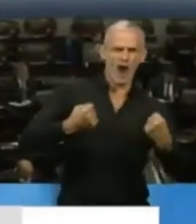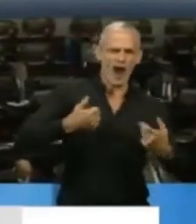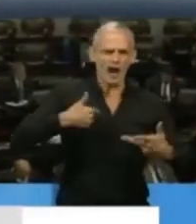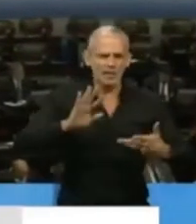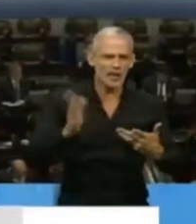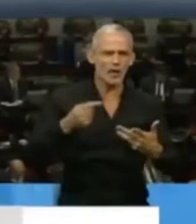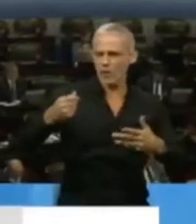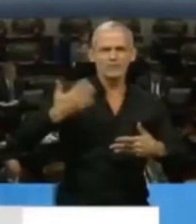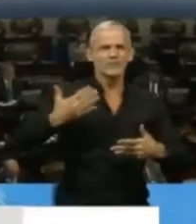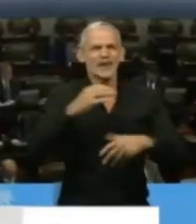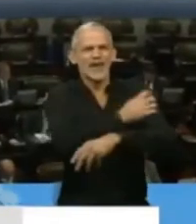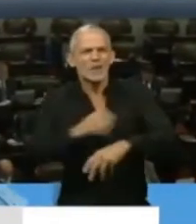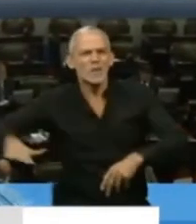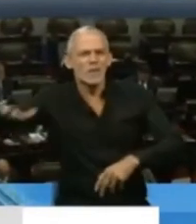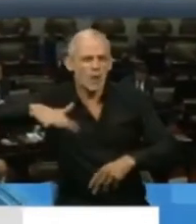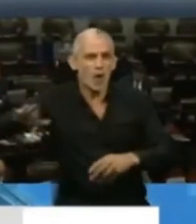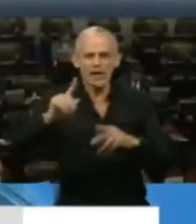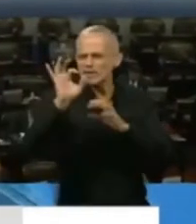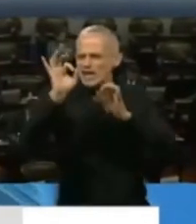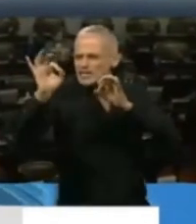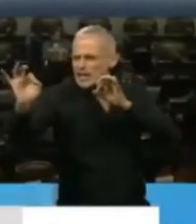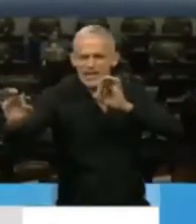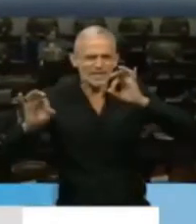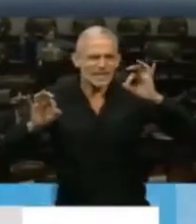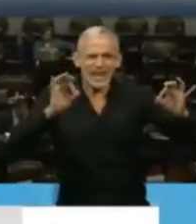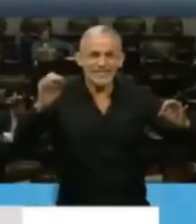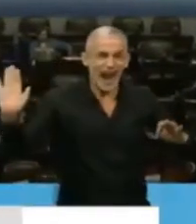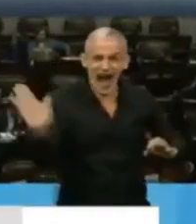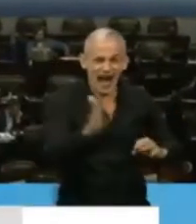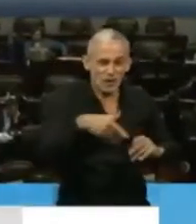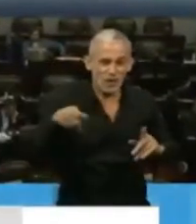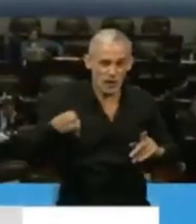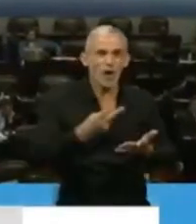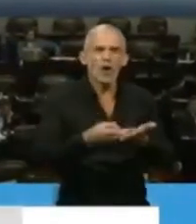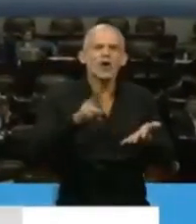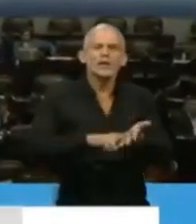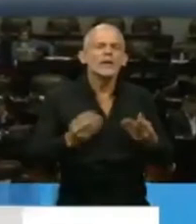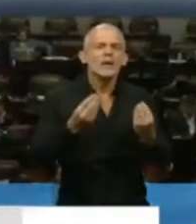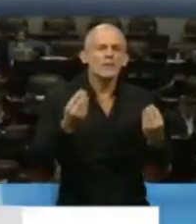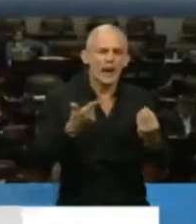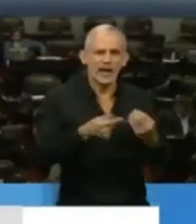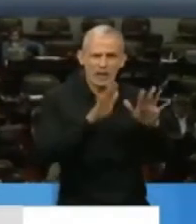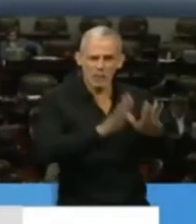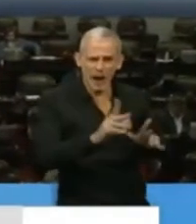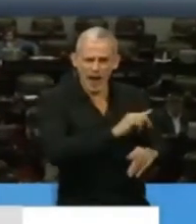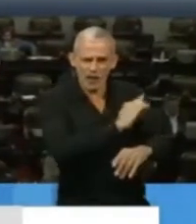en el barrio, el Estado ese que llegue a las necesidades de la gente, sea otra vez paralizado.